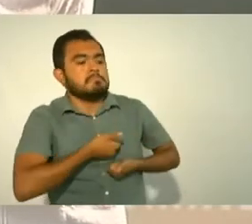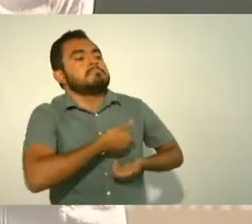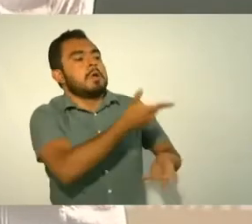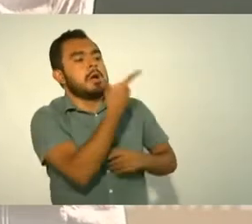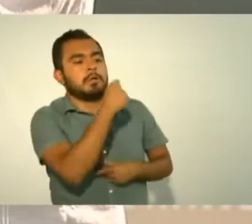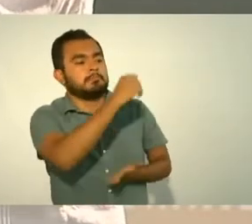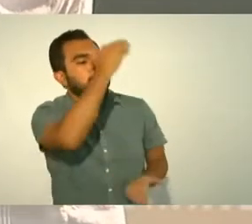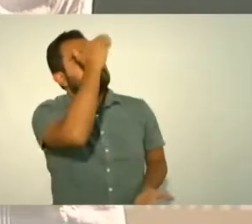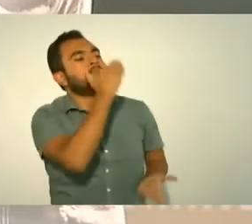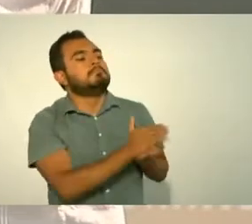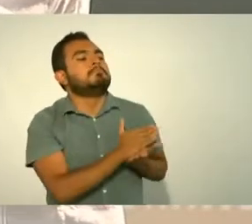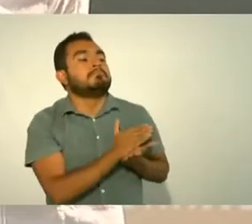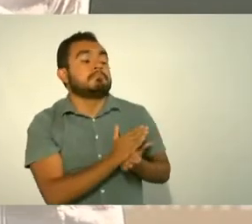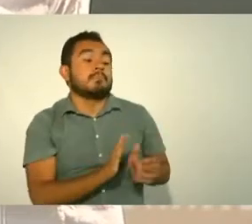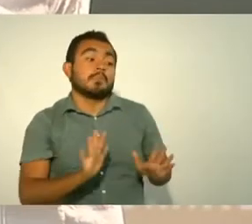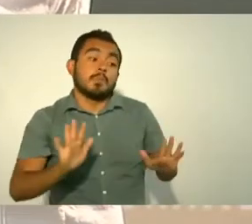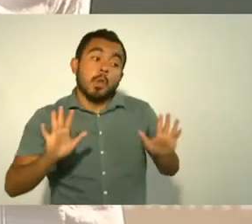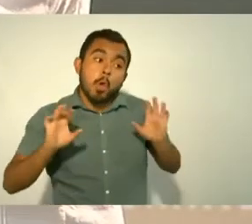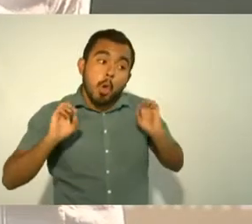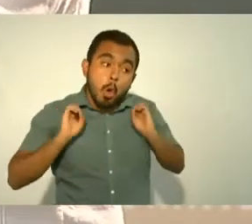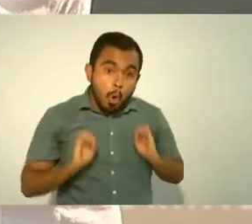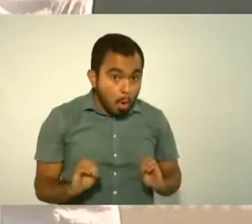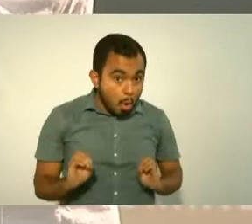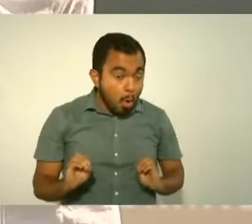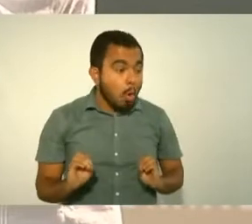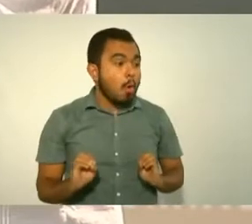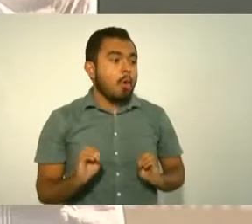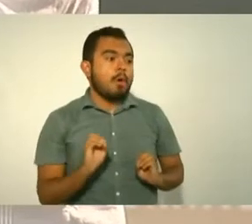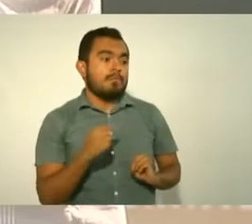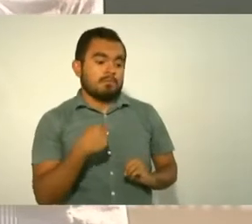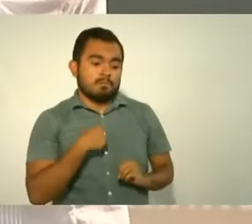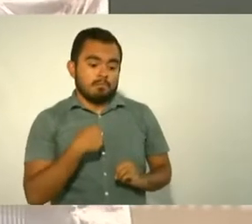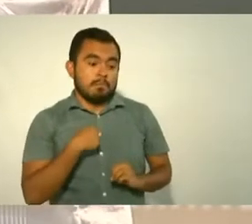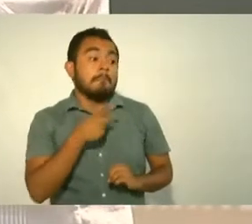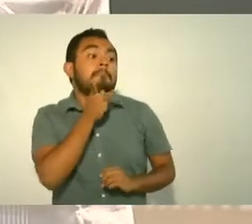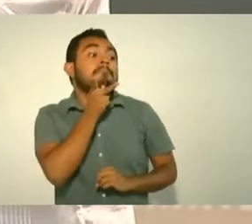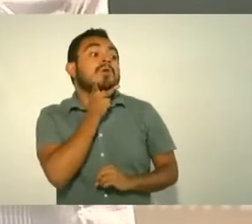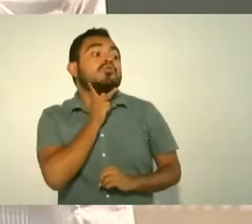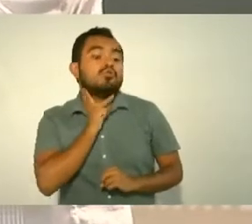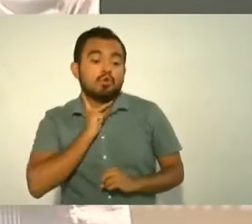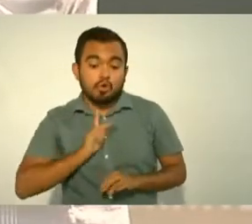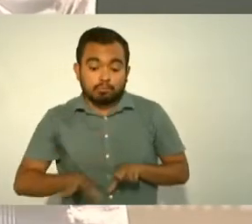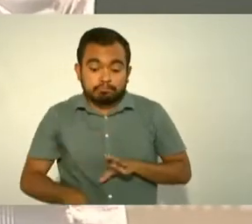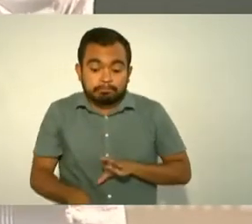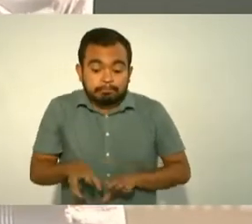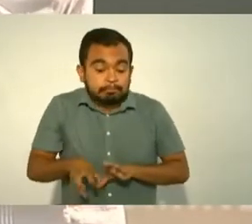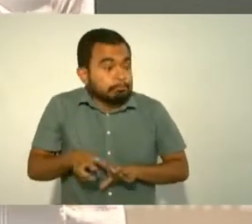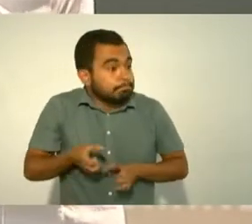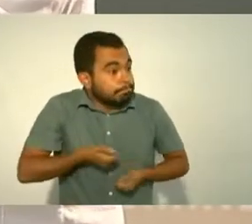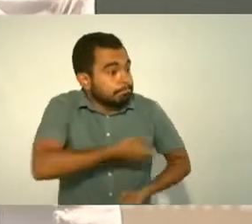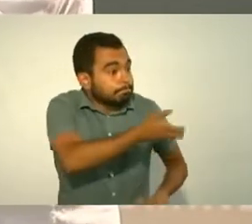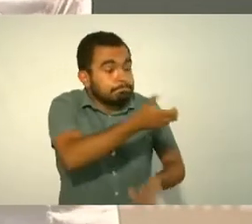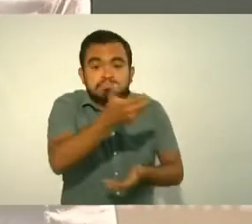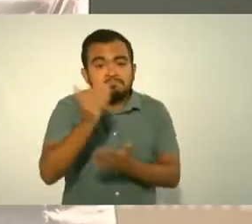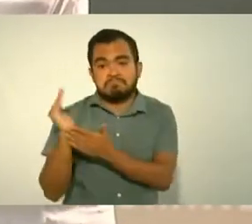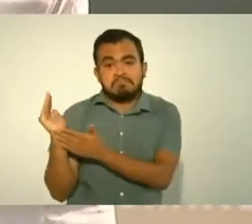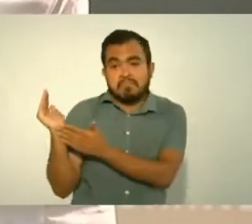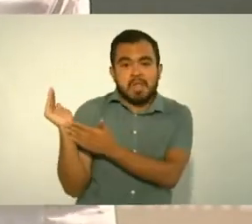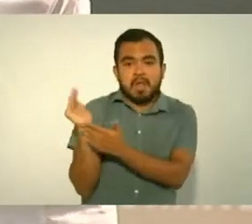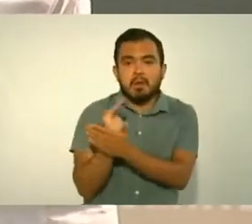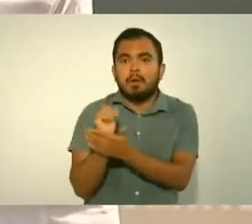se reduce la producción de petróleo en el mundo y todo esto